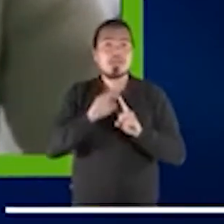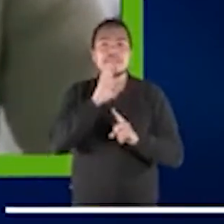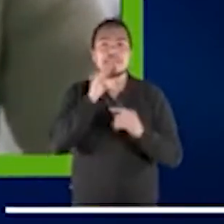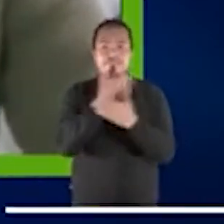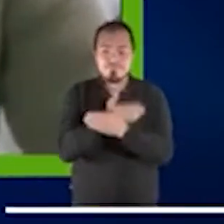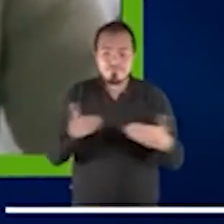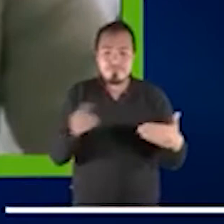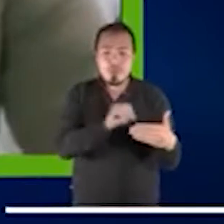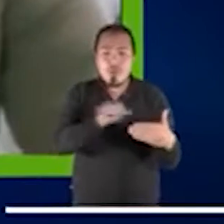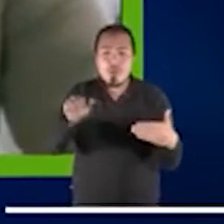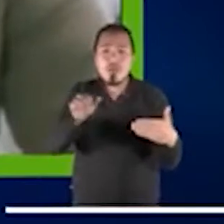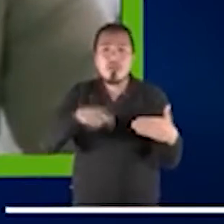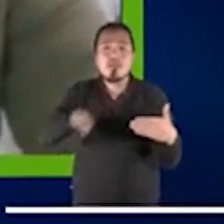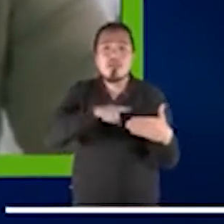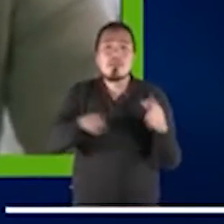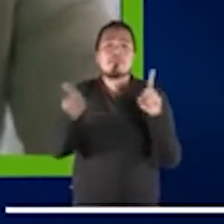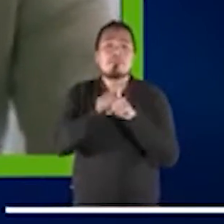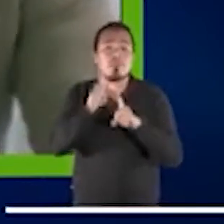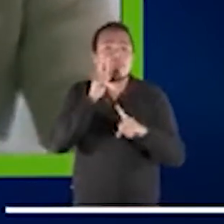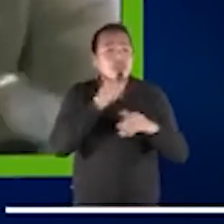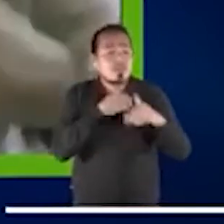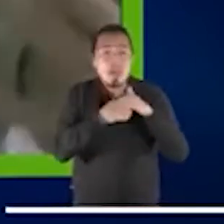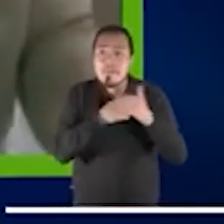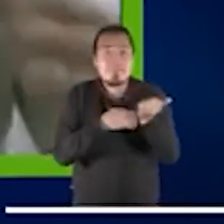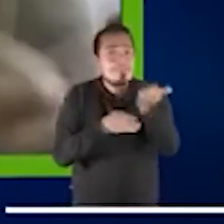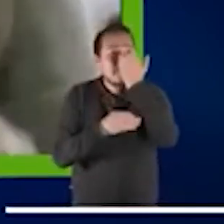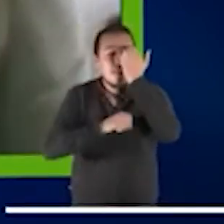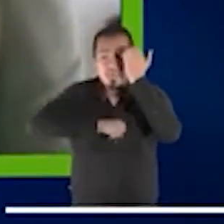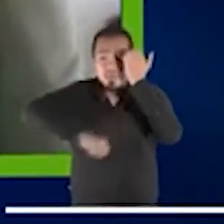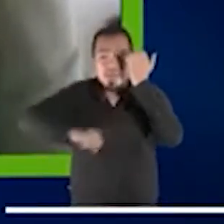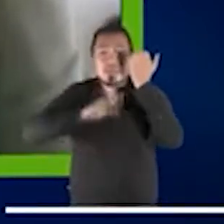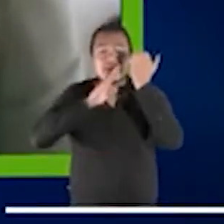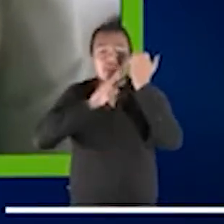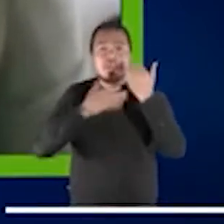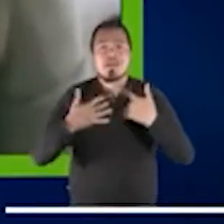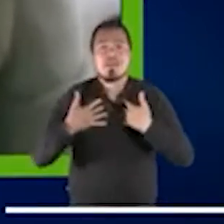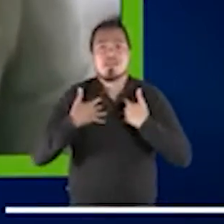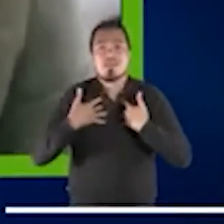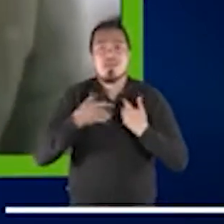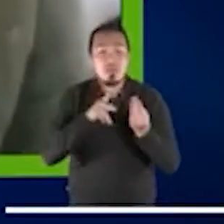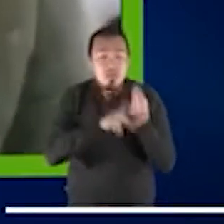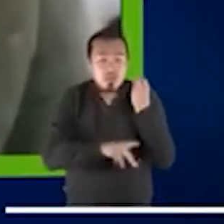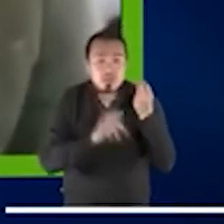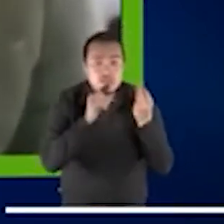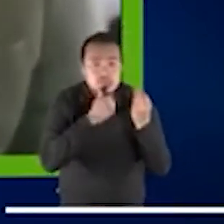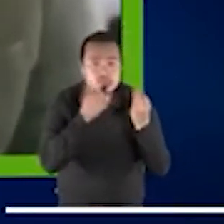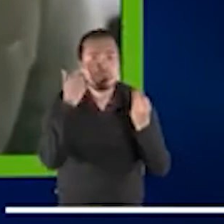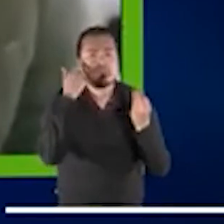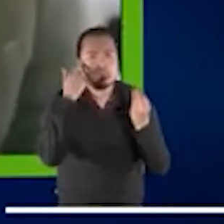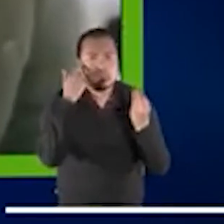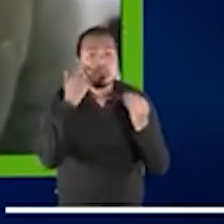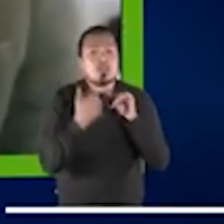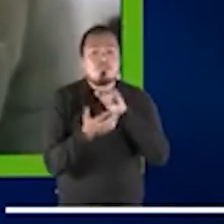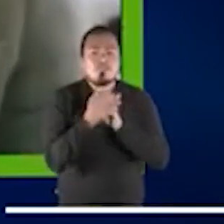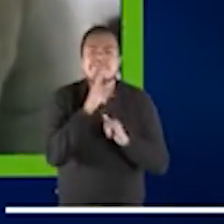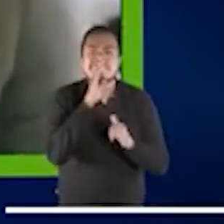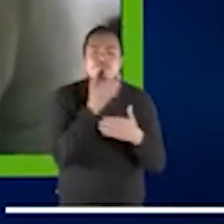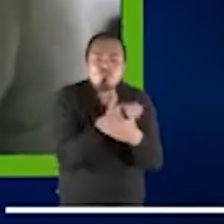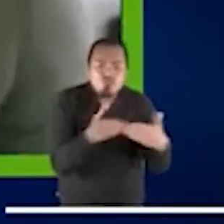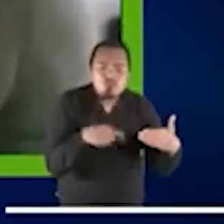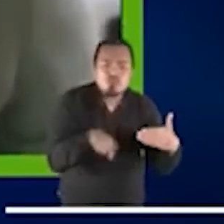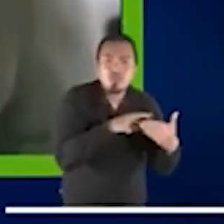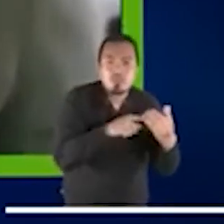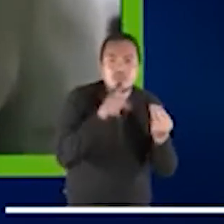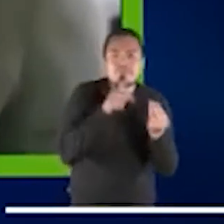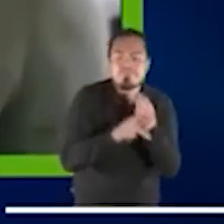niños y niñas, y también el derecho a no ser víctimas de violencia, pues de otra realidad ha sido el aumento de los niños víctimas